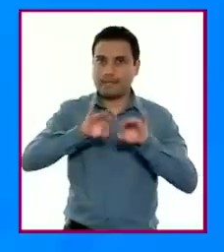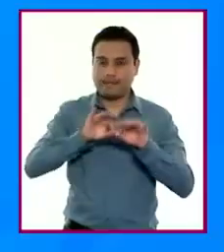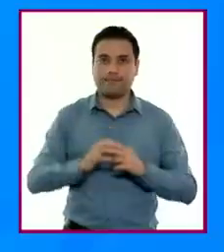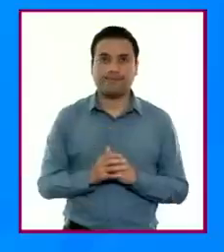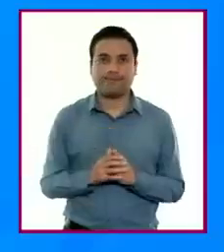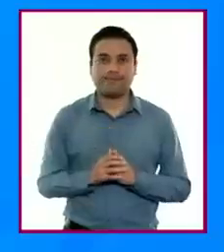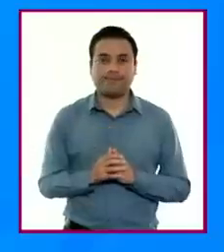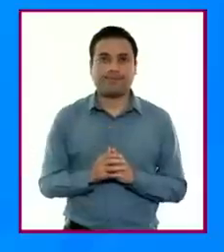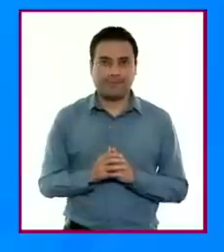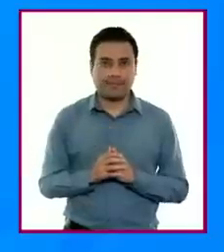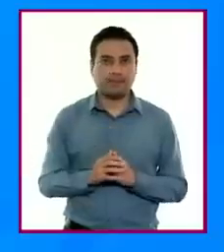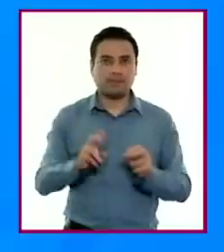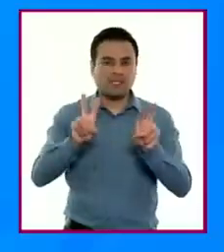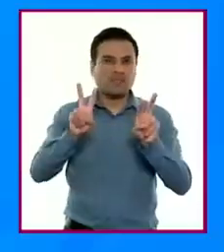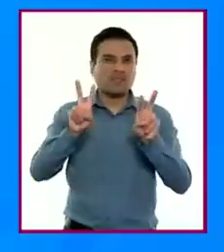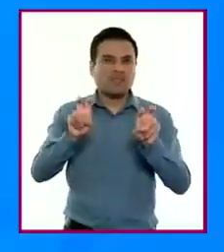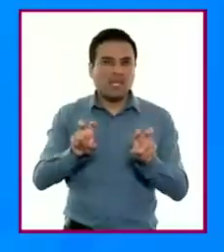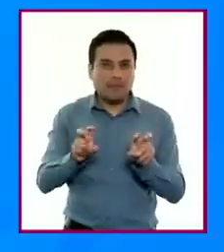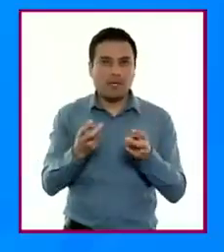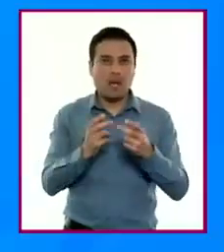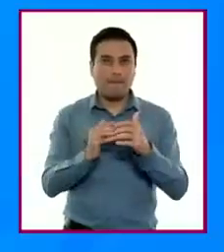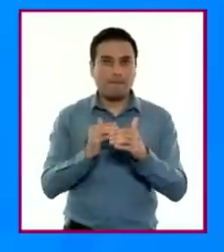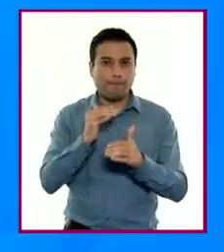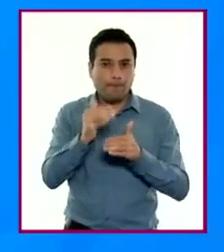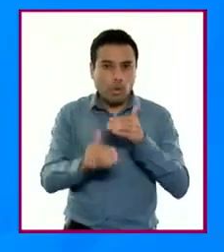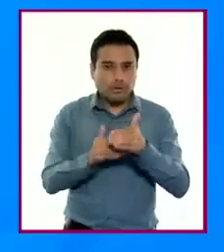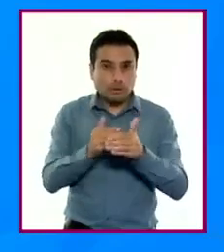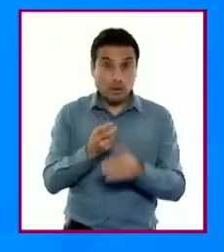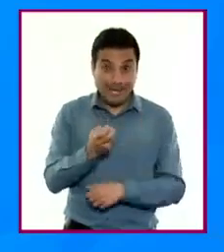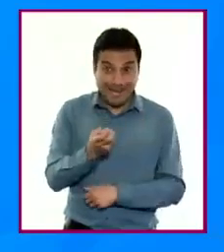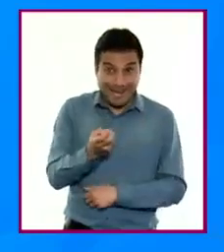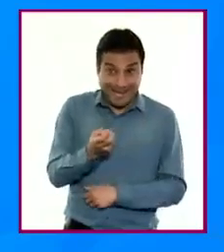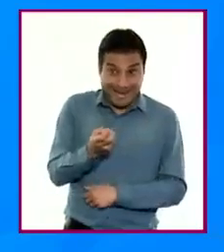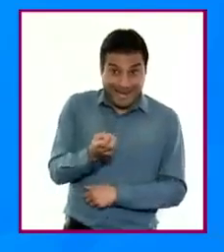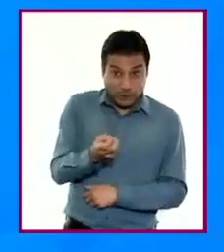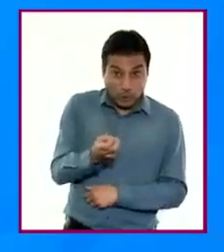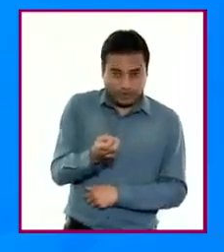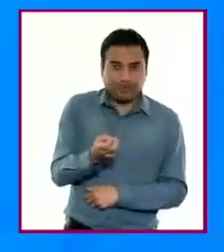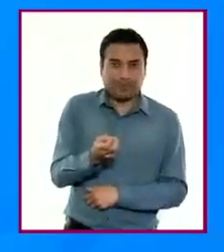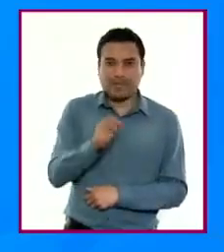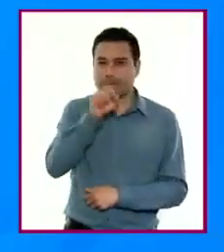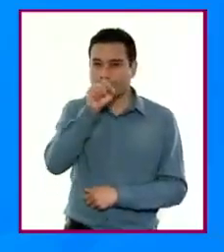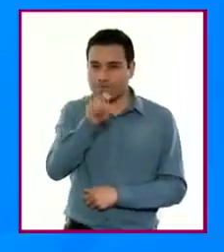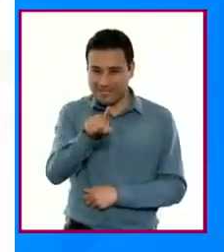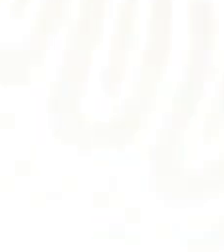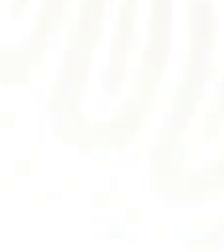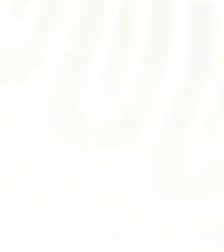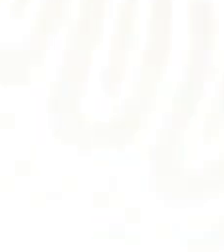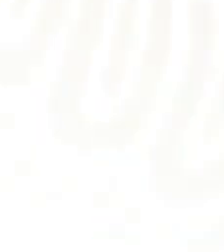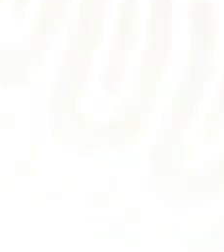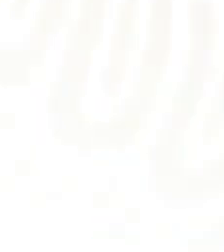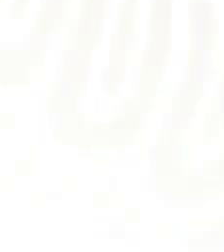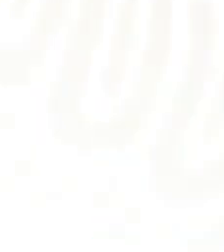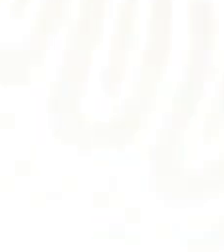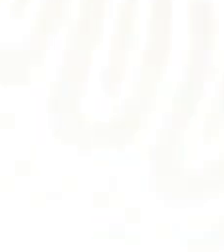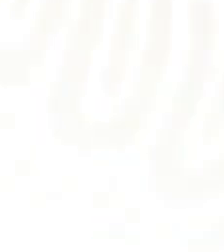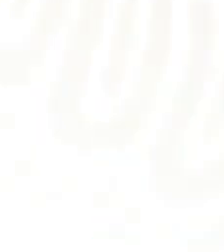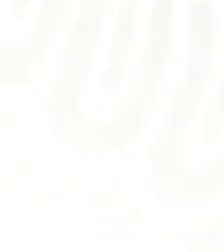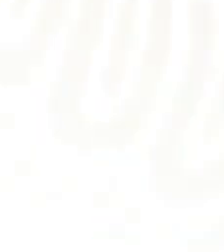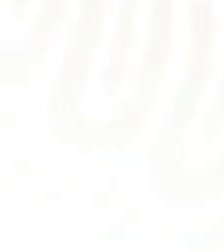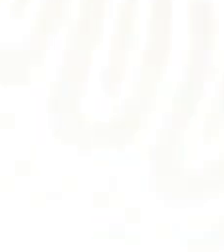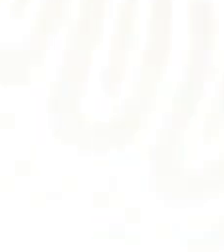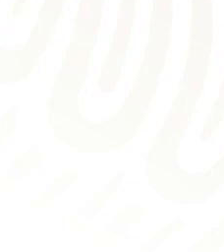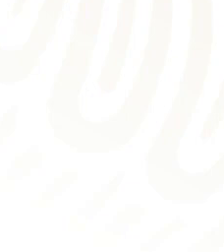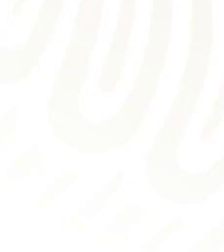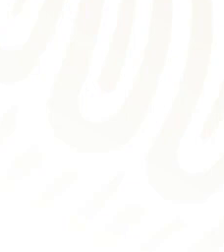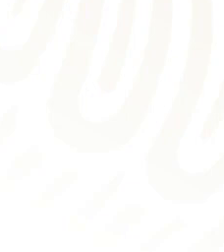Estos contenidos y procesos dan continuidad a lo que se ha estudiado en la educación primaria. ¿Cuál es la forma de trabajo en